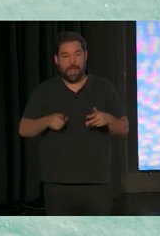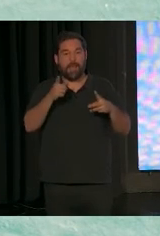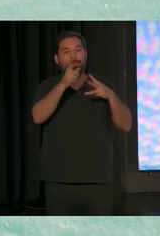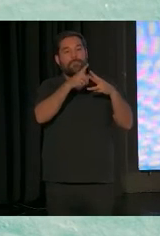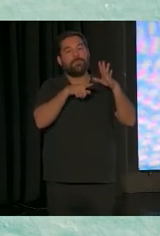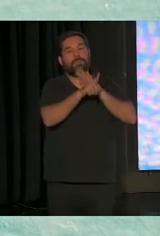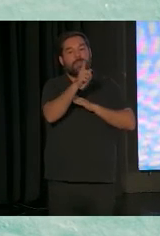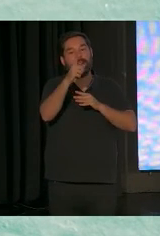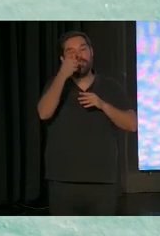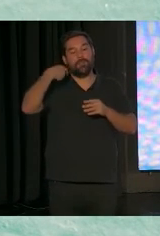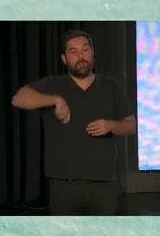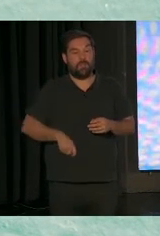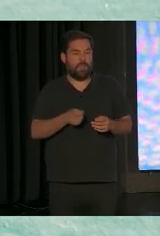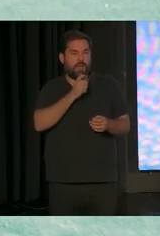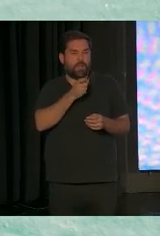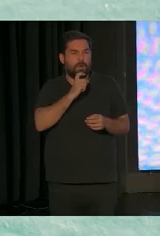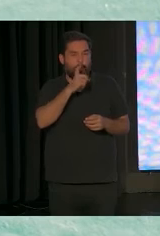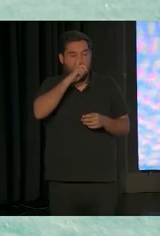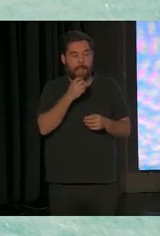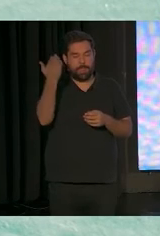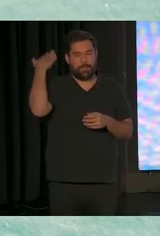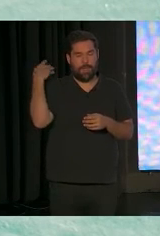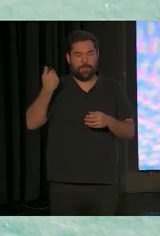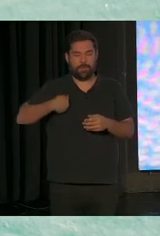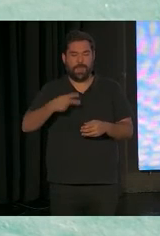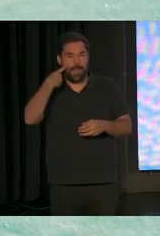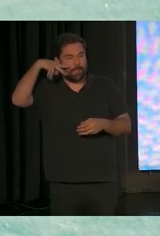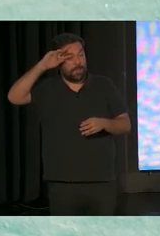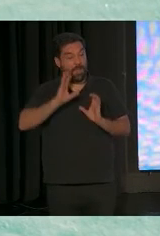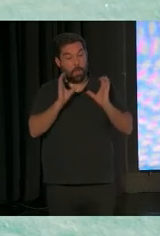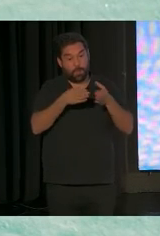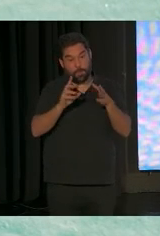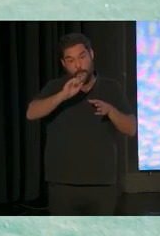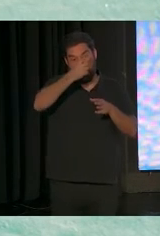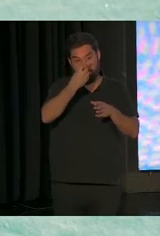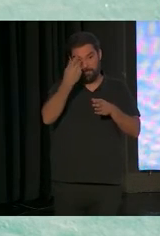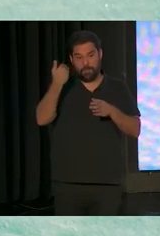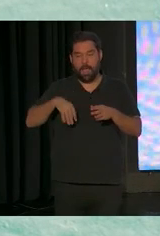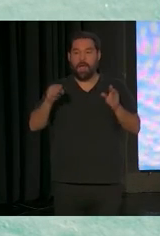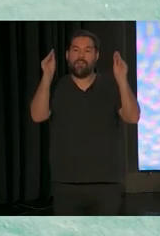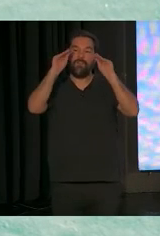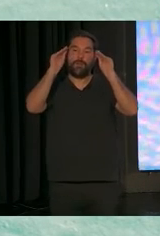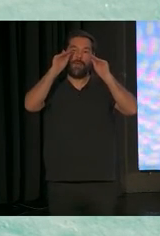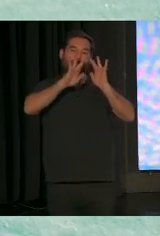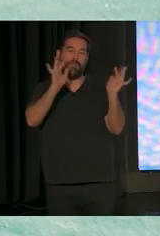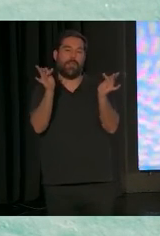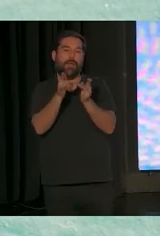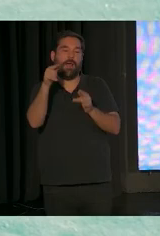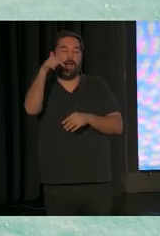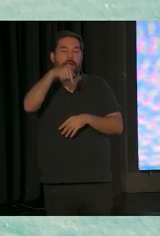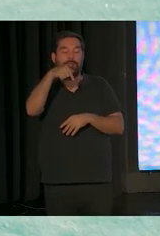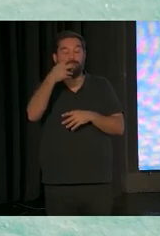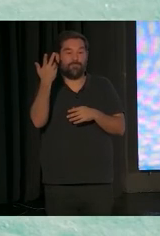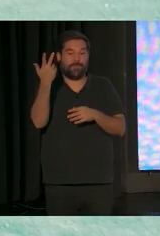desarrollo profesional? Ya tuvimos el año pasado la primera experiencia del primer grupo y tenemos toda una formación online, que es como la gente ahora,